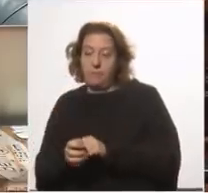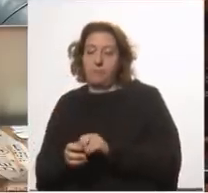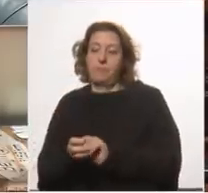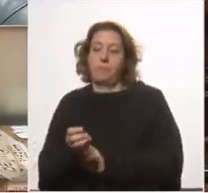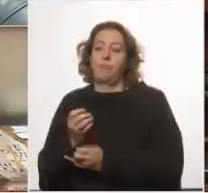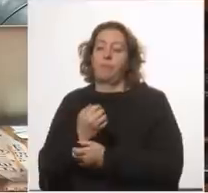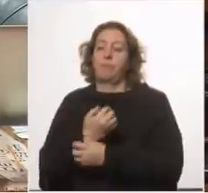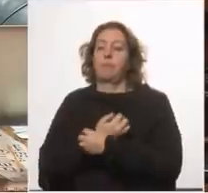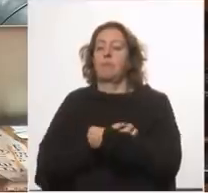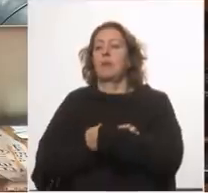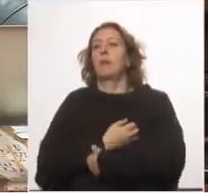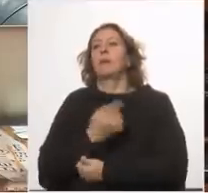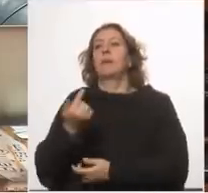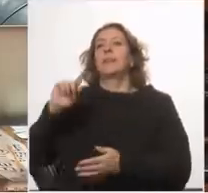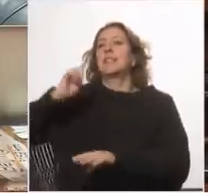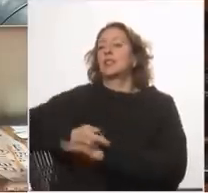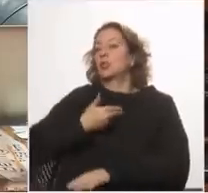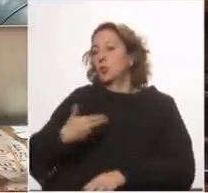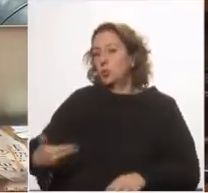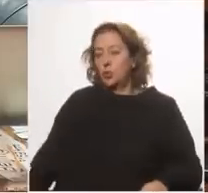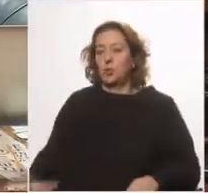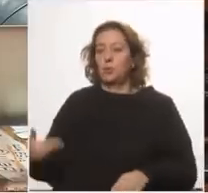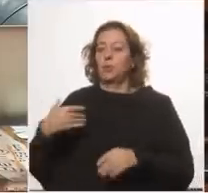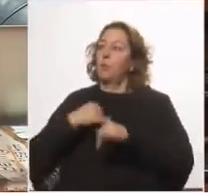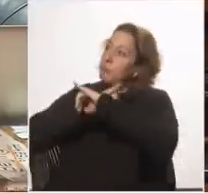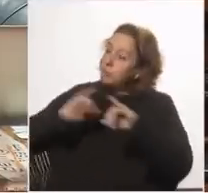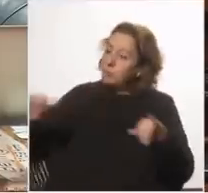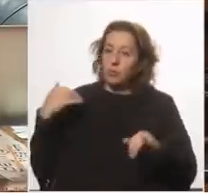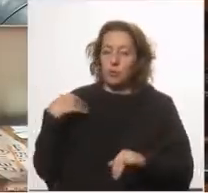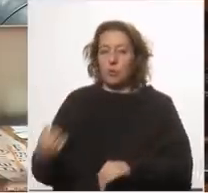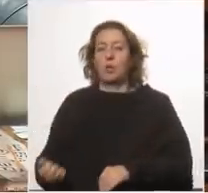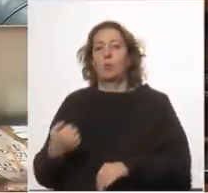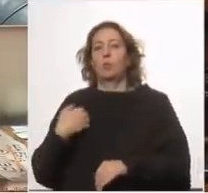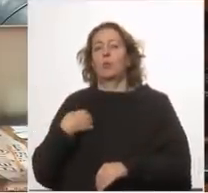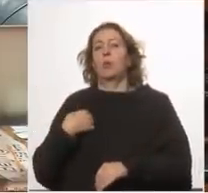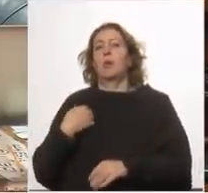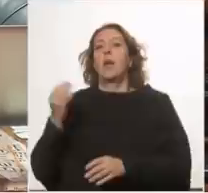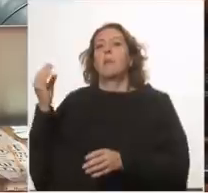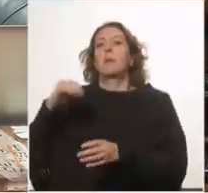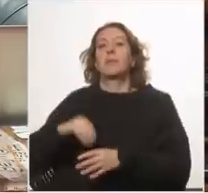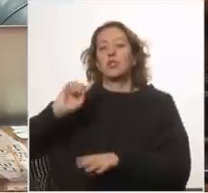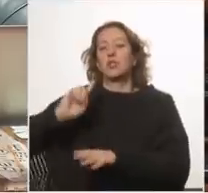intervenciones de salud pública como promoción de salud prevención de la enfermedad implementación de políticas públicas